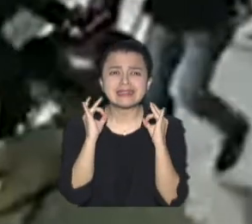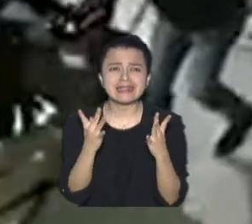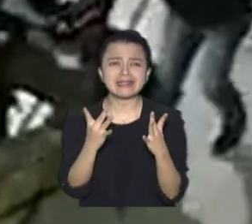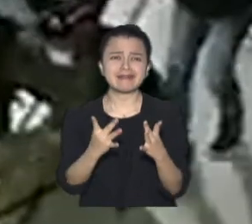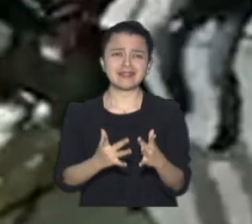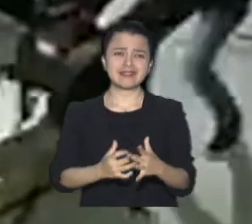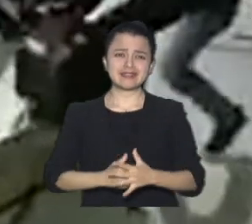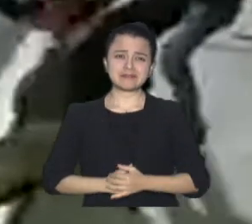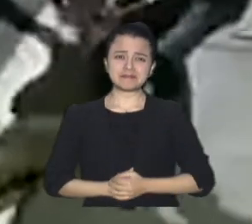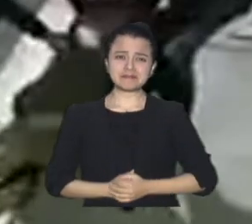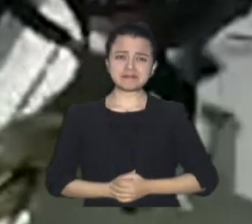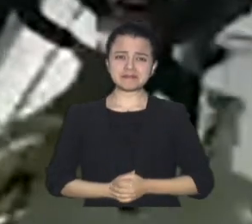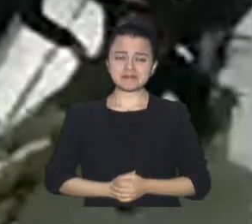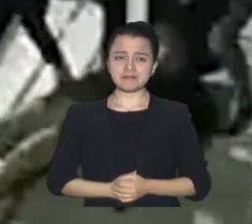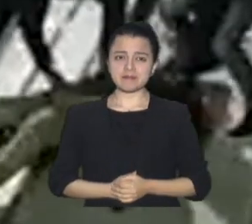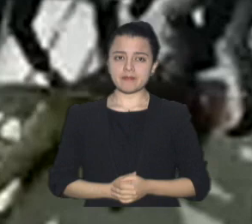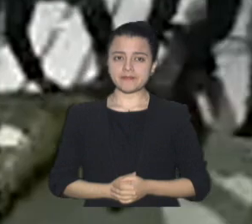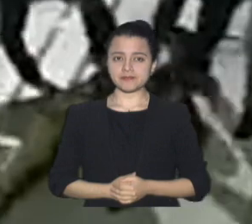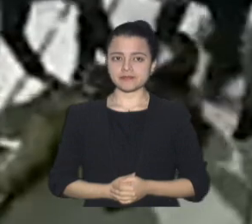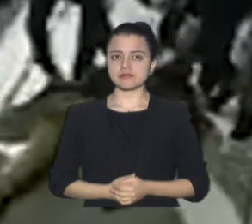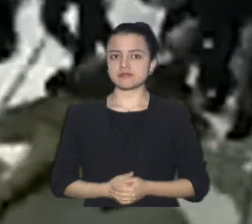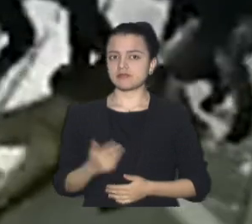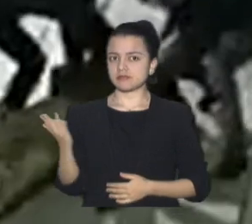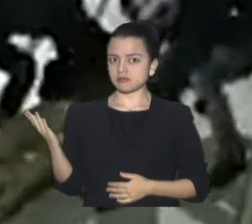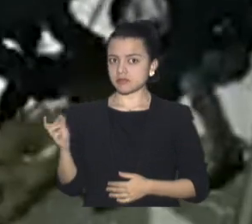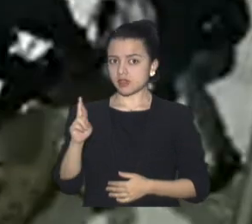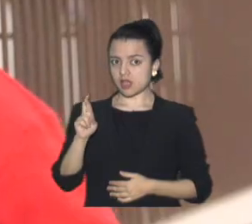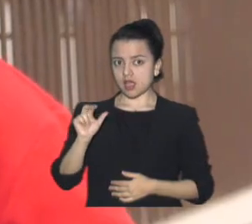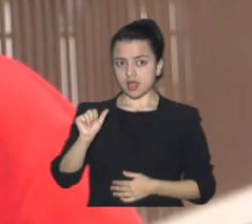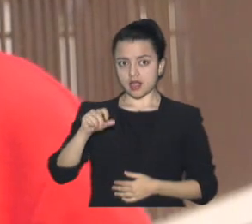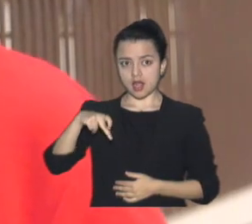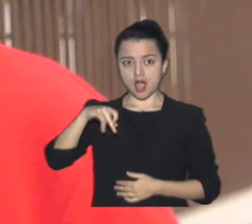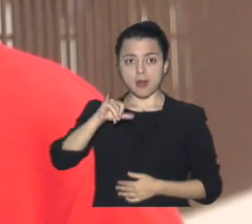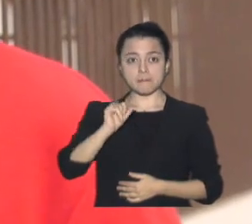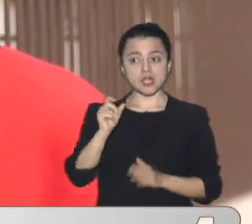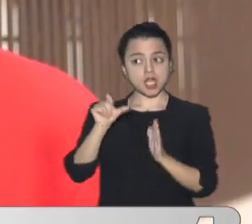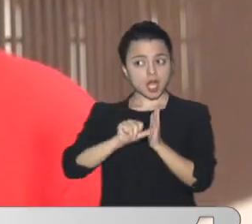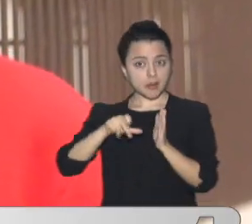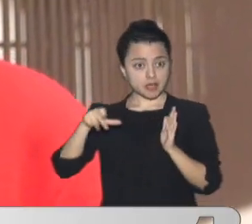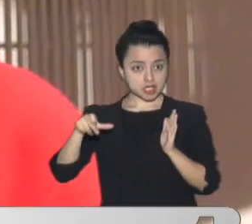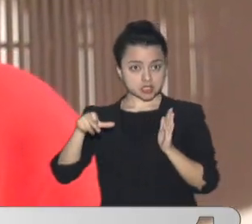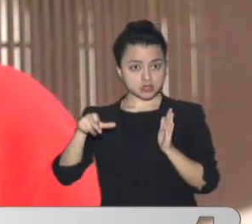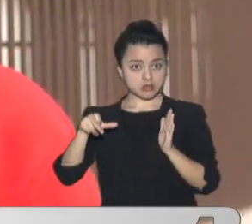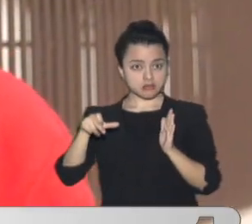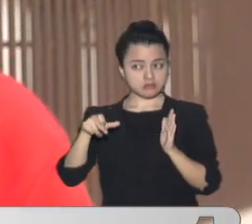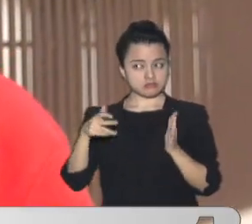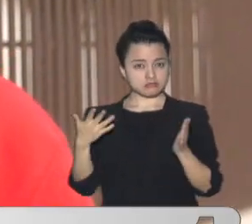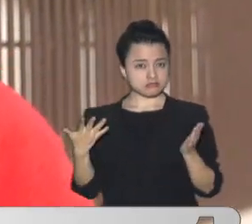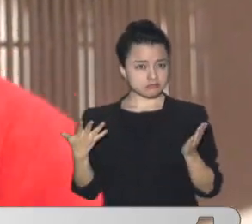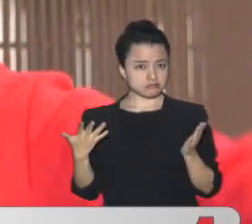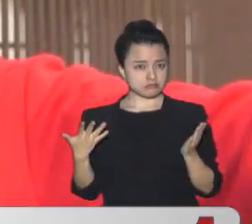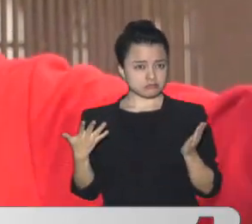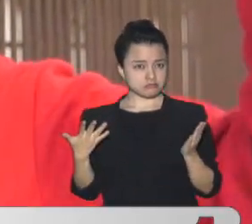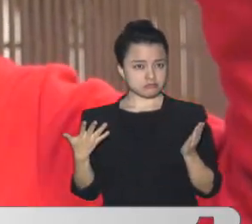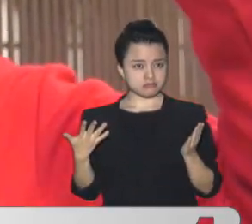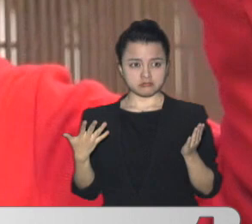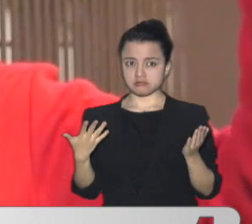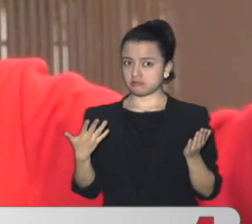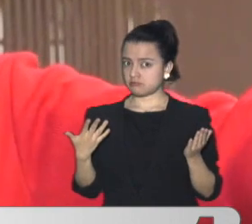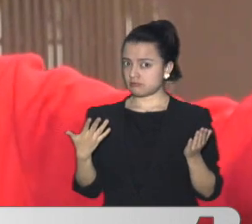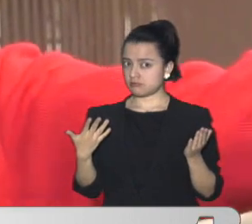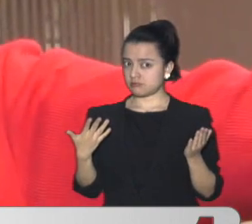inseguridad Ha aumentado Que tienen Que tienen que uno De los dos Es el que Sale